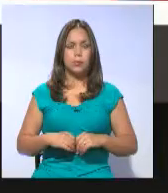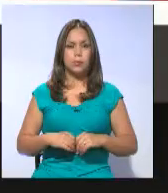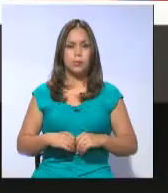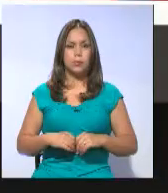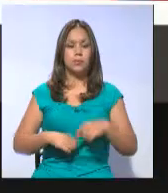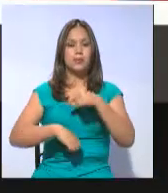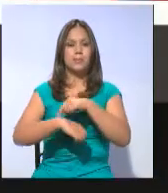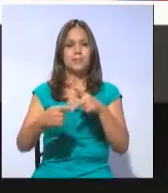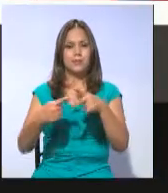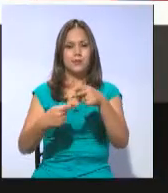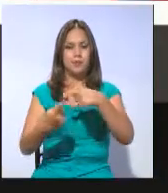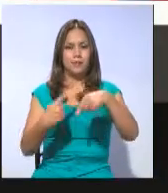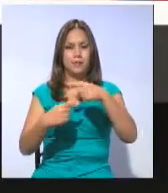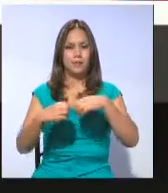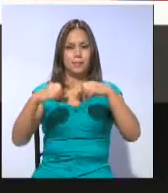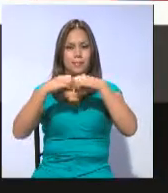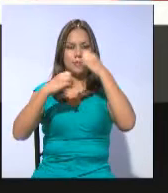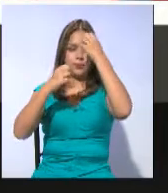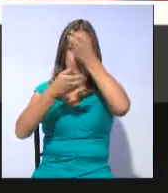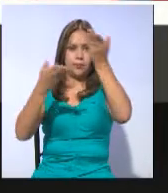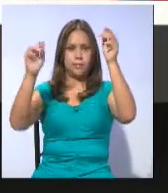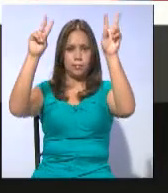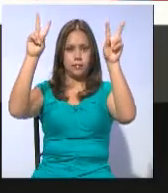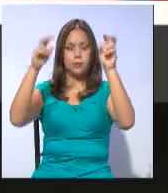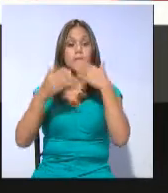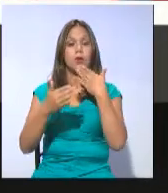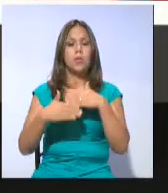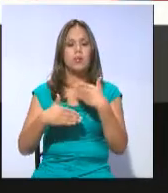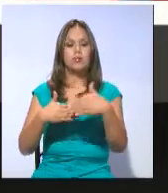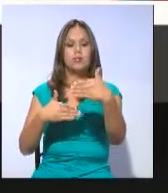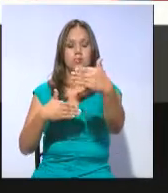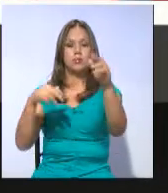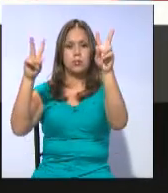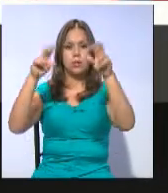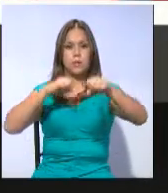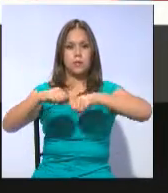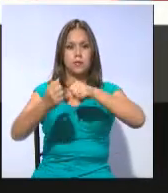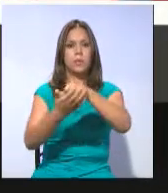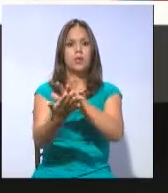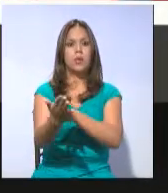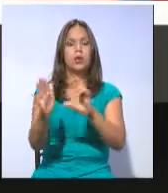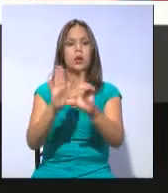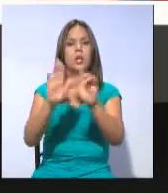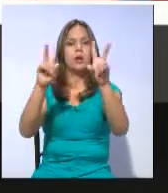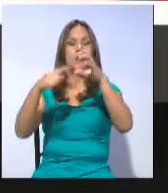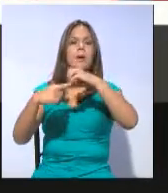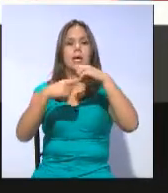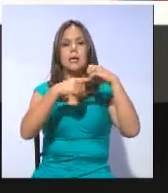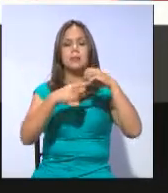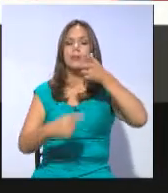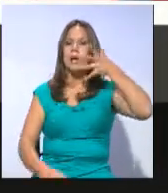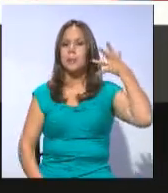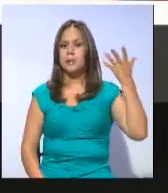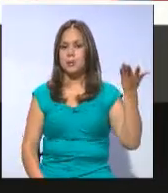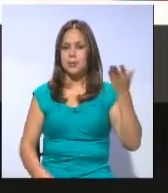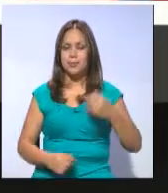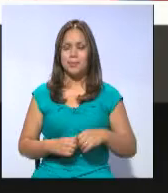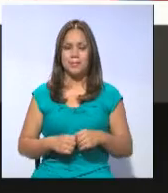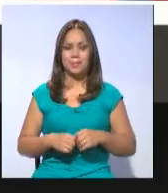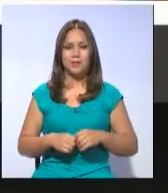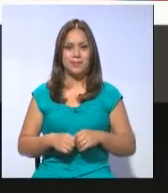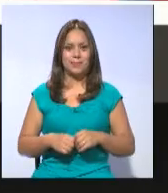Tiempo de una pausa, pero al volver les tendremos información de cómo avanza el tratamiento del proyecto de ley especial para la Amazonía. Ya regresamos.